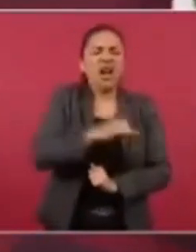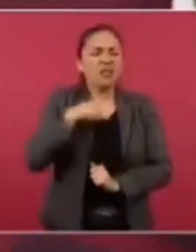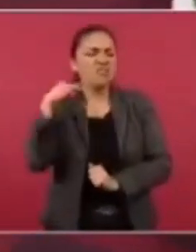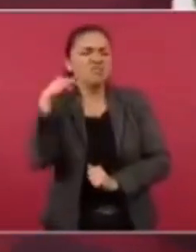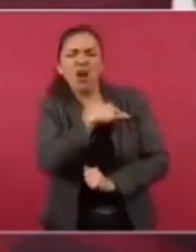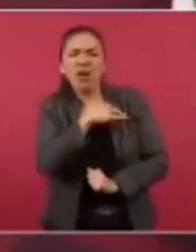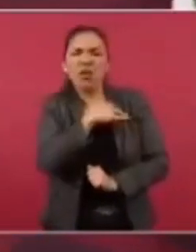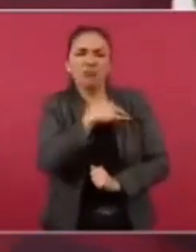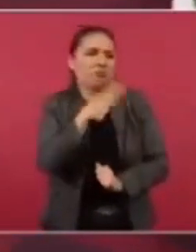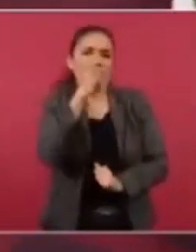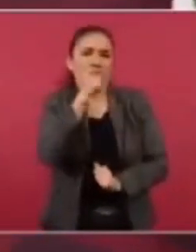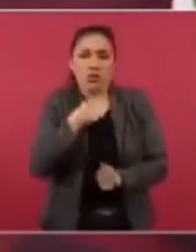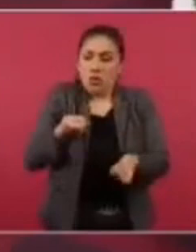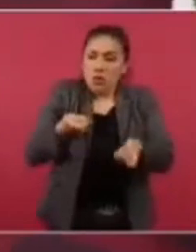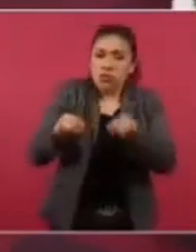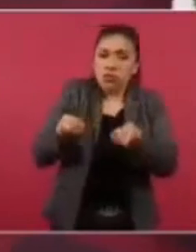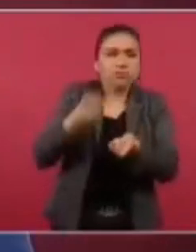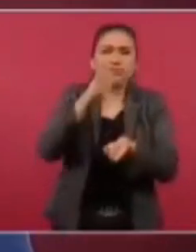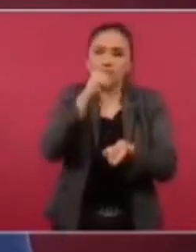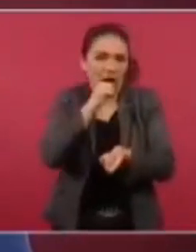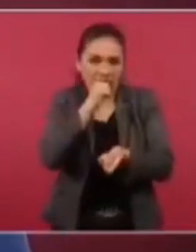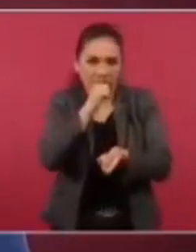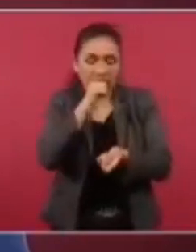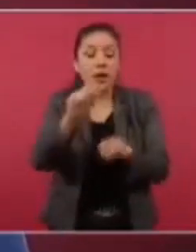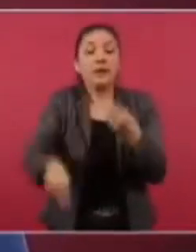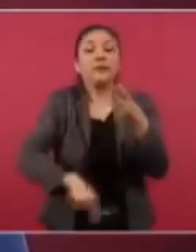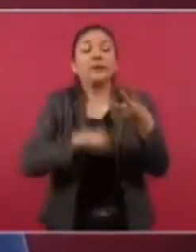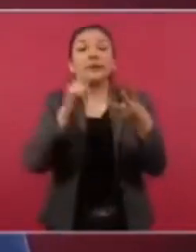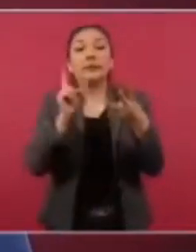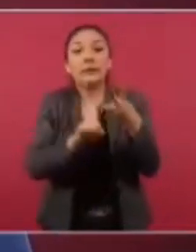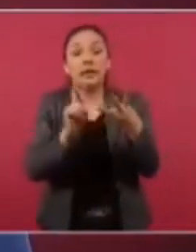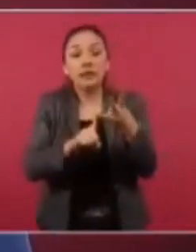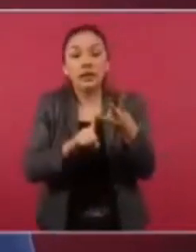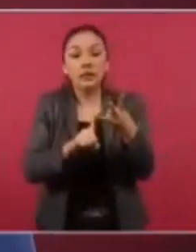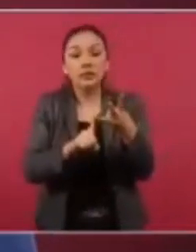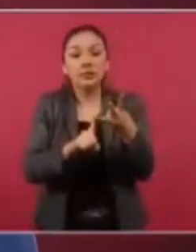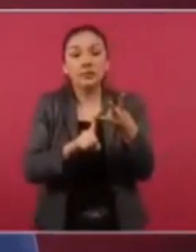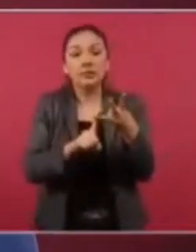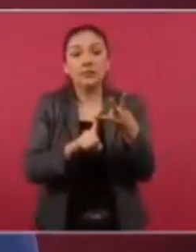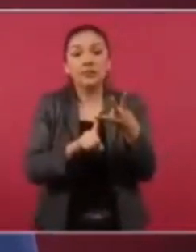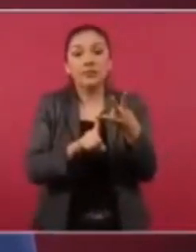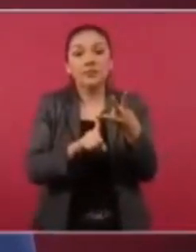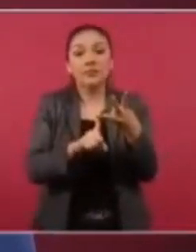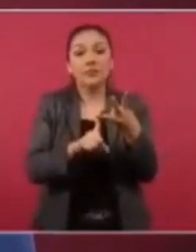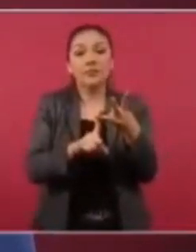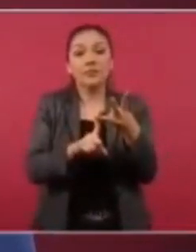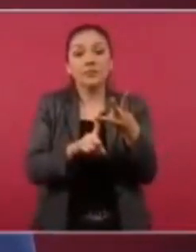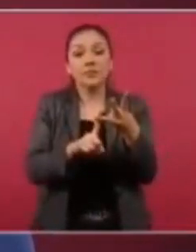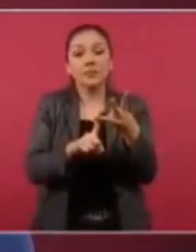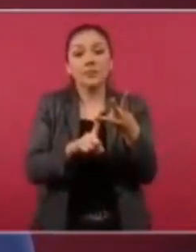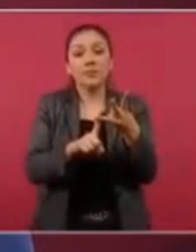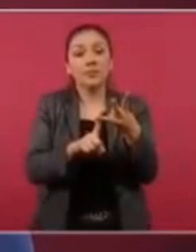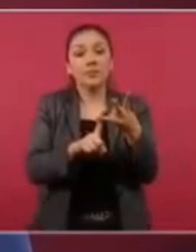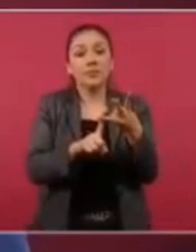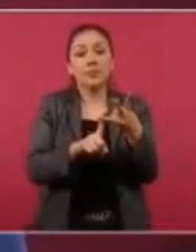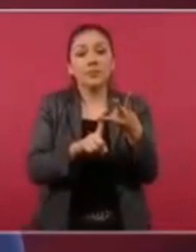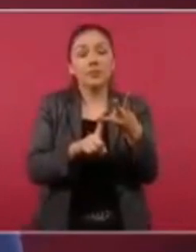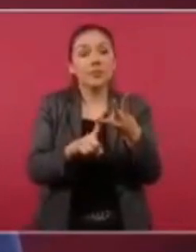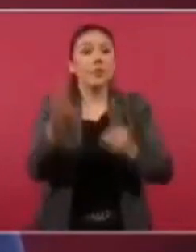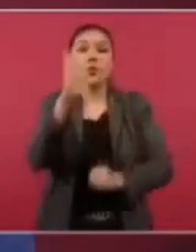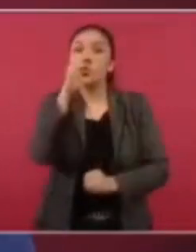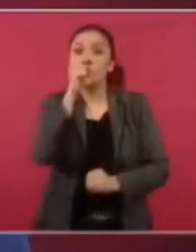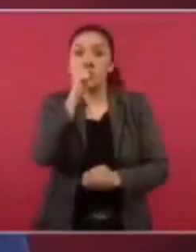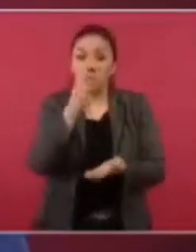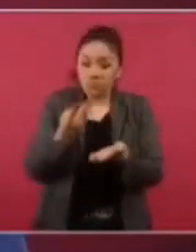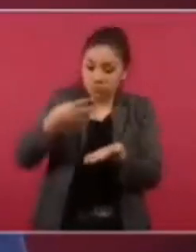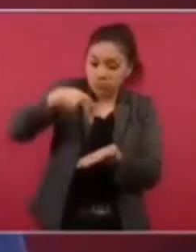Y lo tercero, no puede ser presidente de